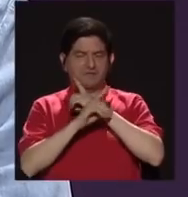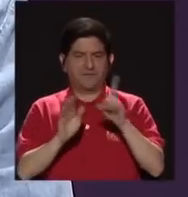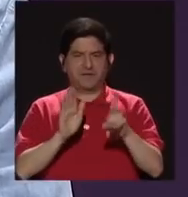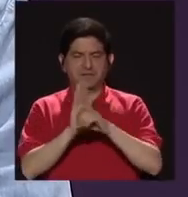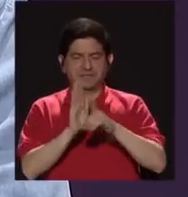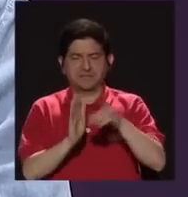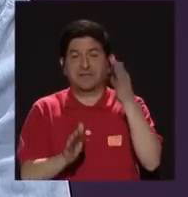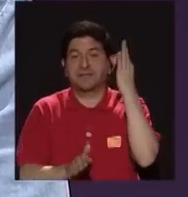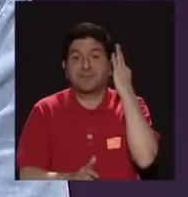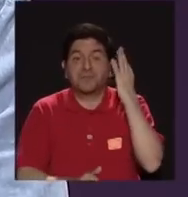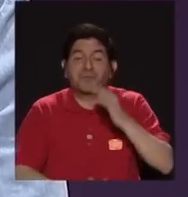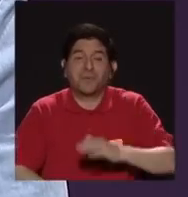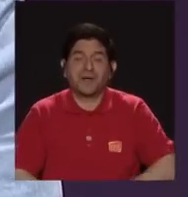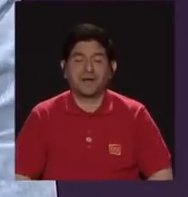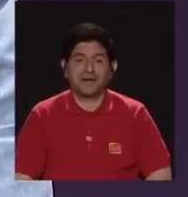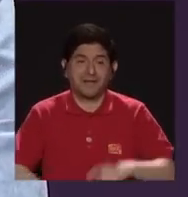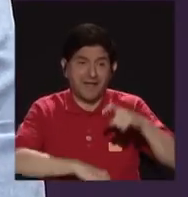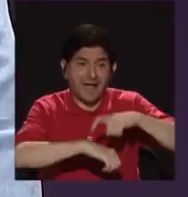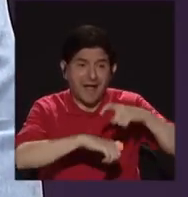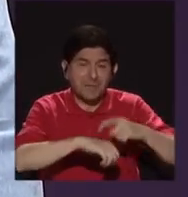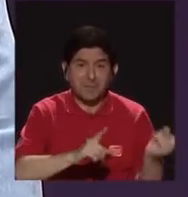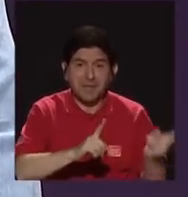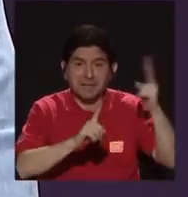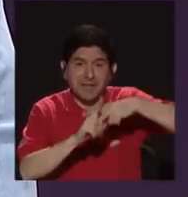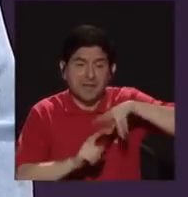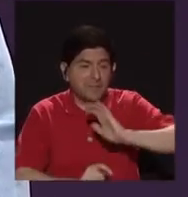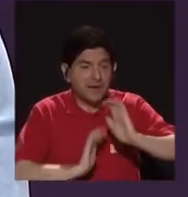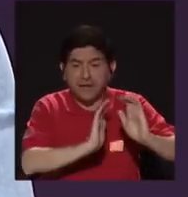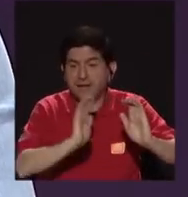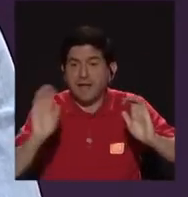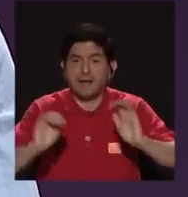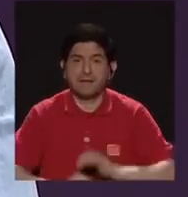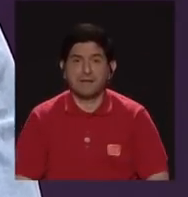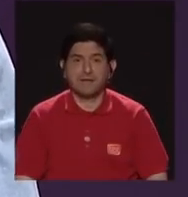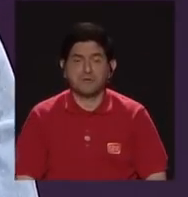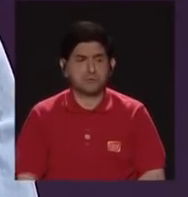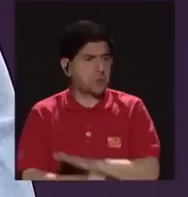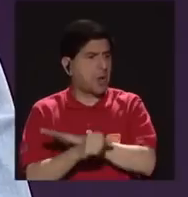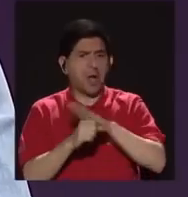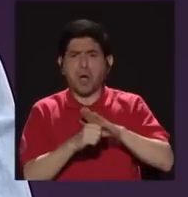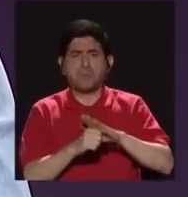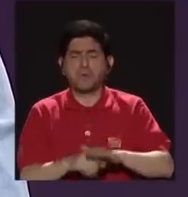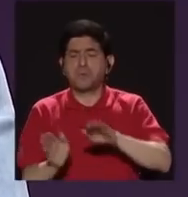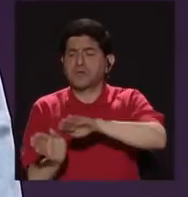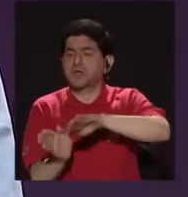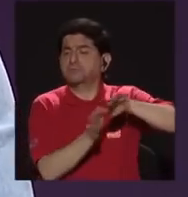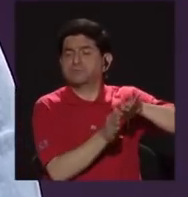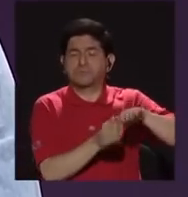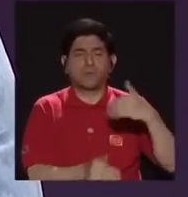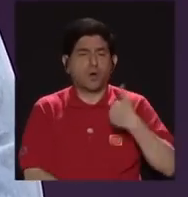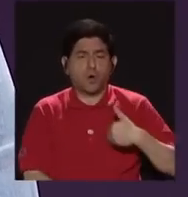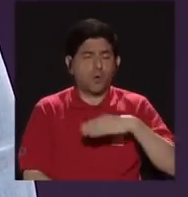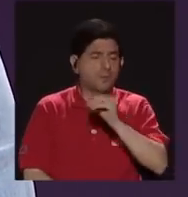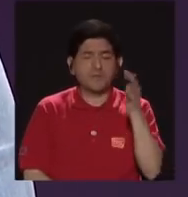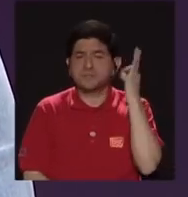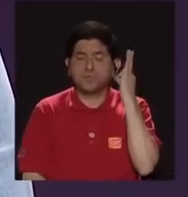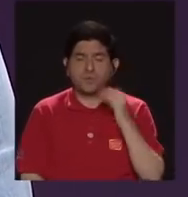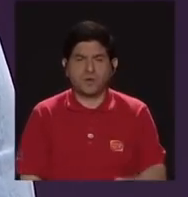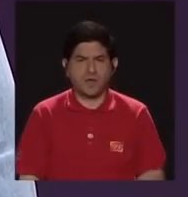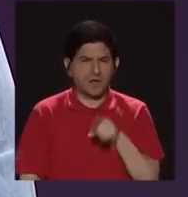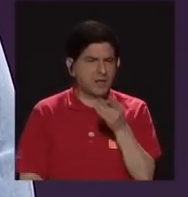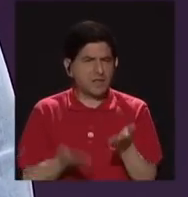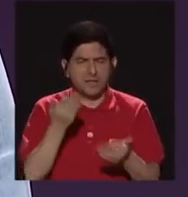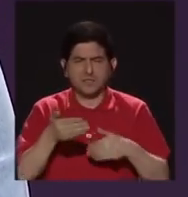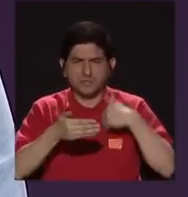derechos de las mujeres, que a la hora de aplicarlo a menores, pues es totalmente diferenciada a hombres y mujeres y de eso podemos,